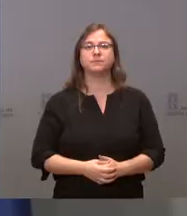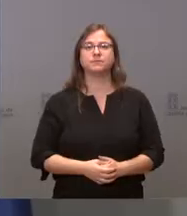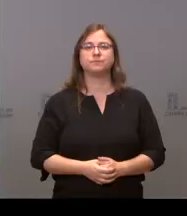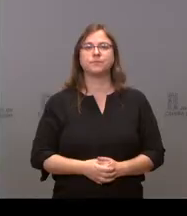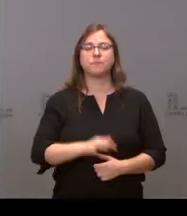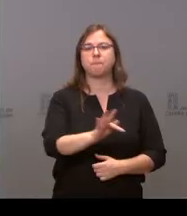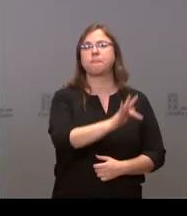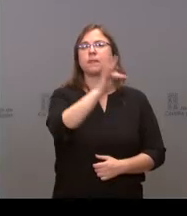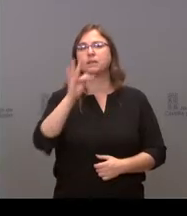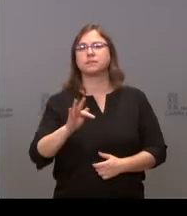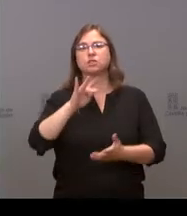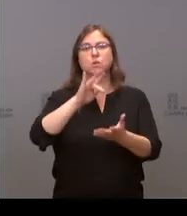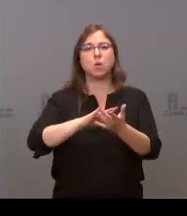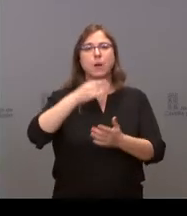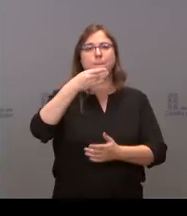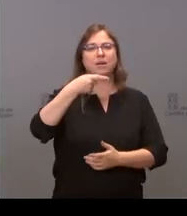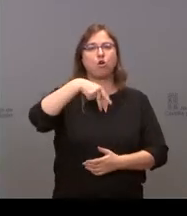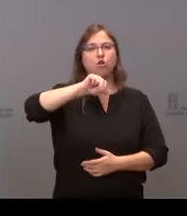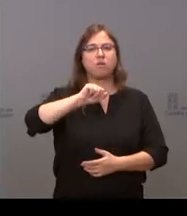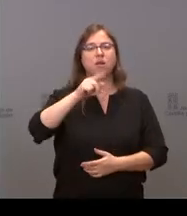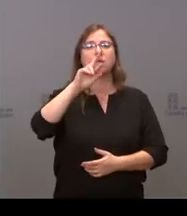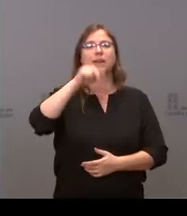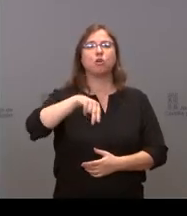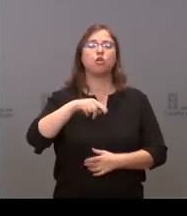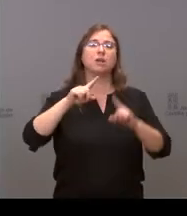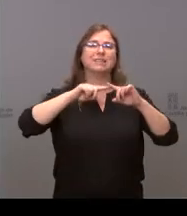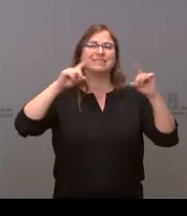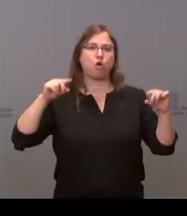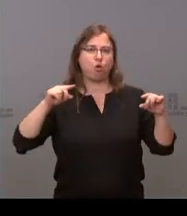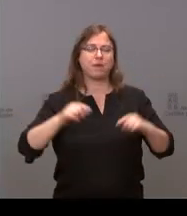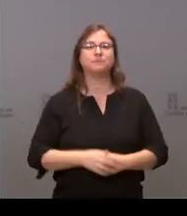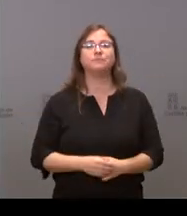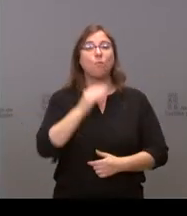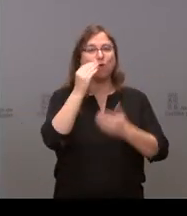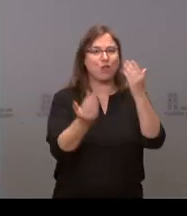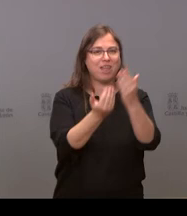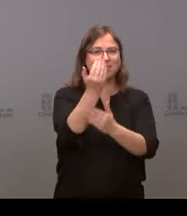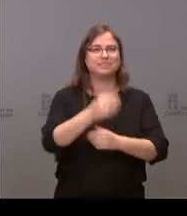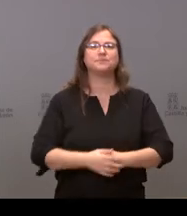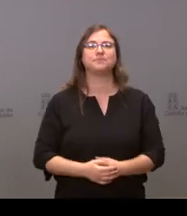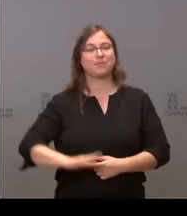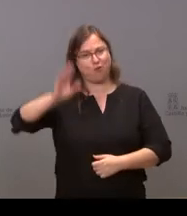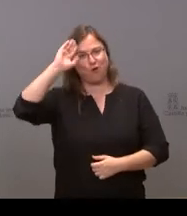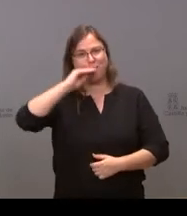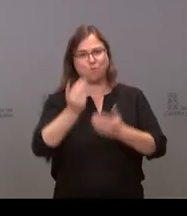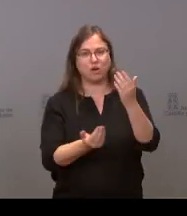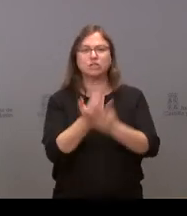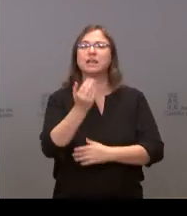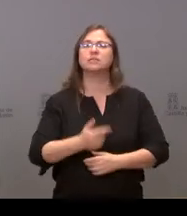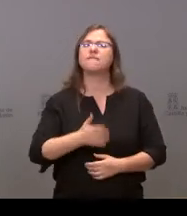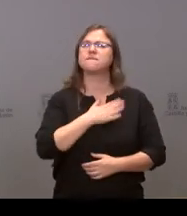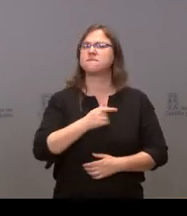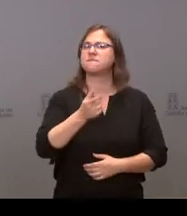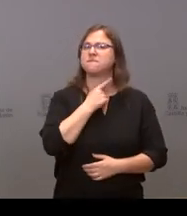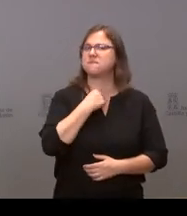Continuamos ahora con Begoña Rincón, de Segovia Audaz. Buenos días, Begoña. Hola, muy buenos días. A mí me